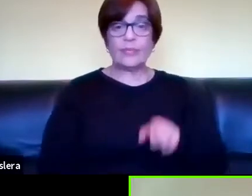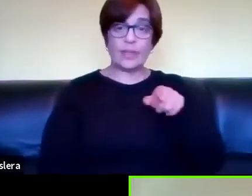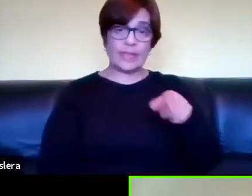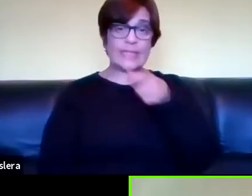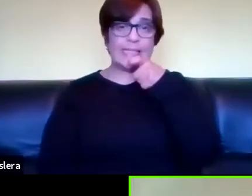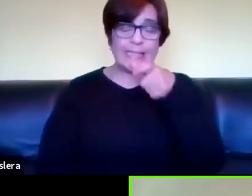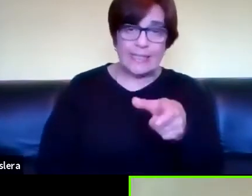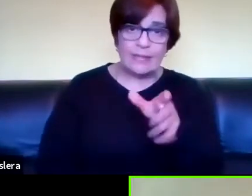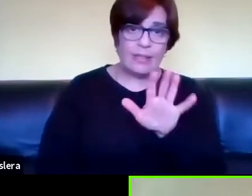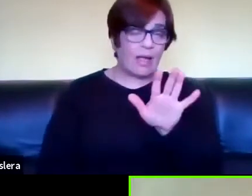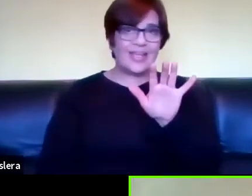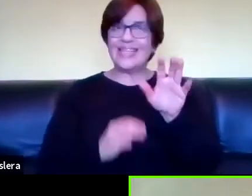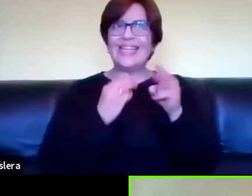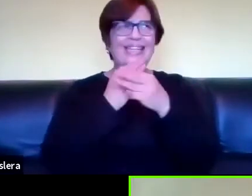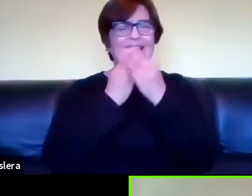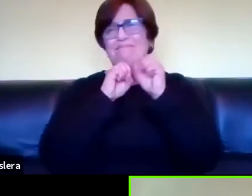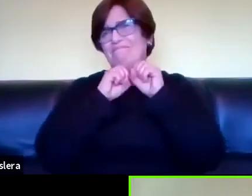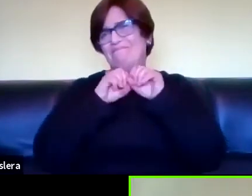decir que entonces se generalizó